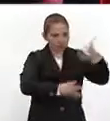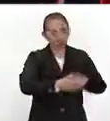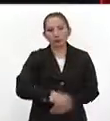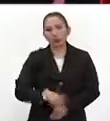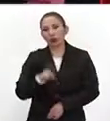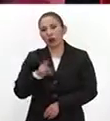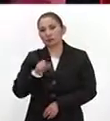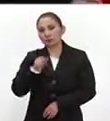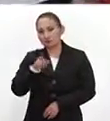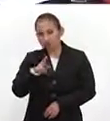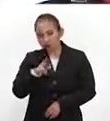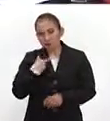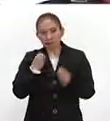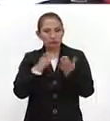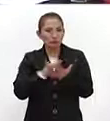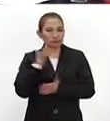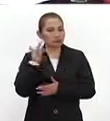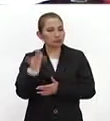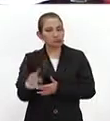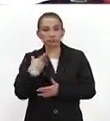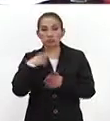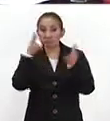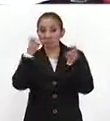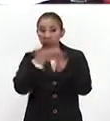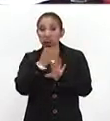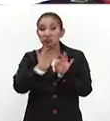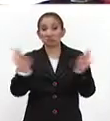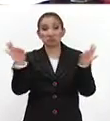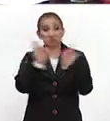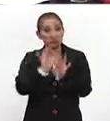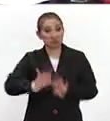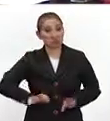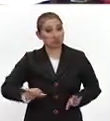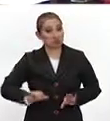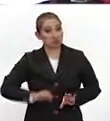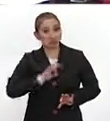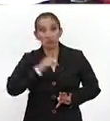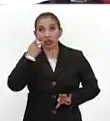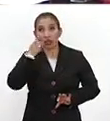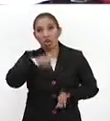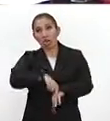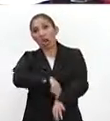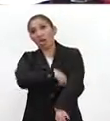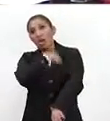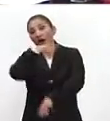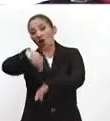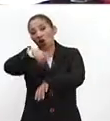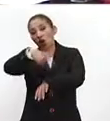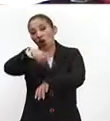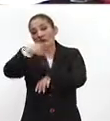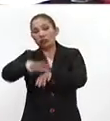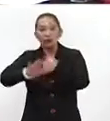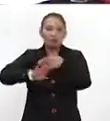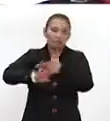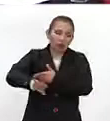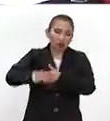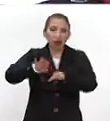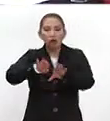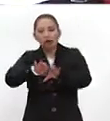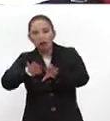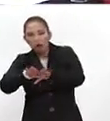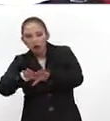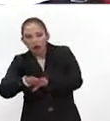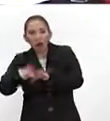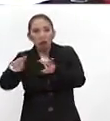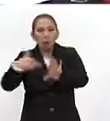Bueno, doctor, pues muchísimas gracias. Es un tema muy importante, muy interesante. Podemos estar hablando horas sobre prevenir, sobre cómo